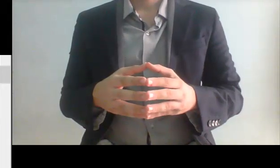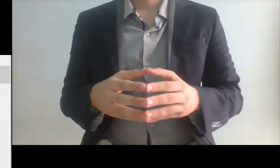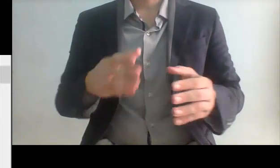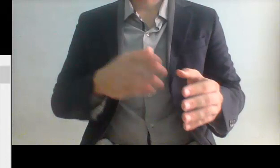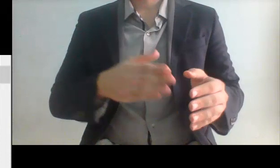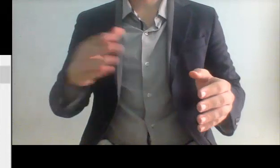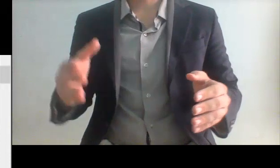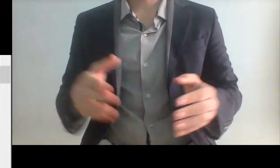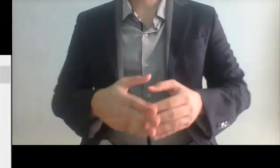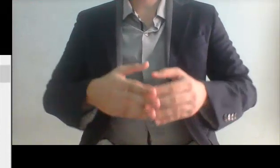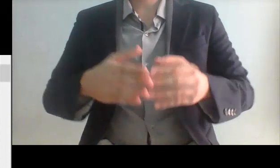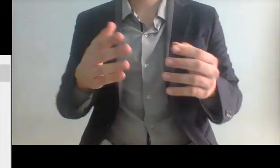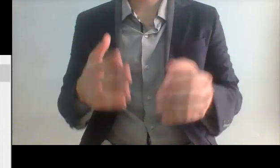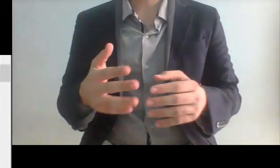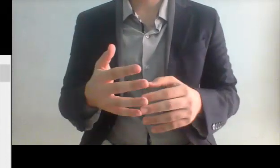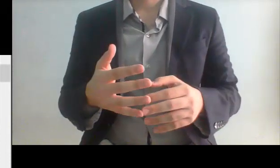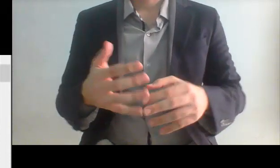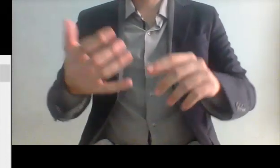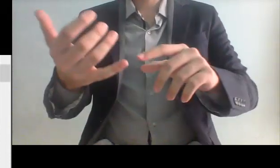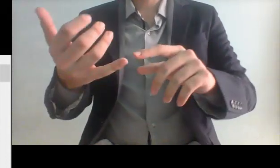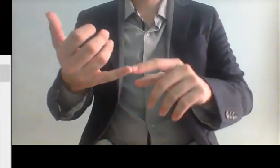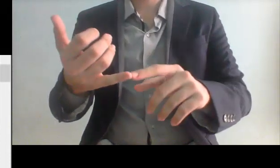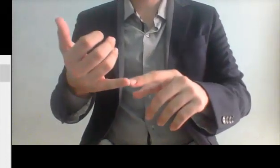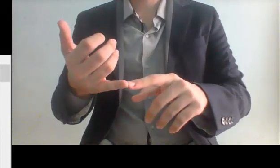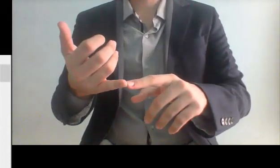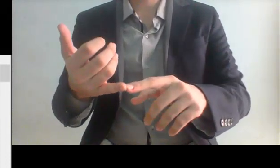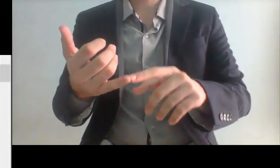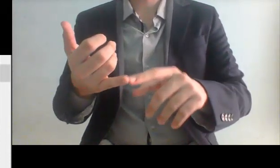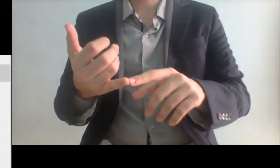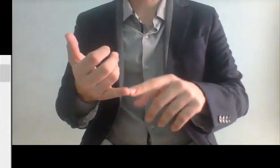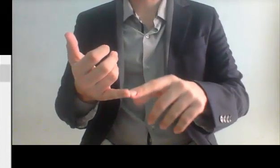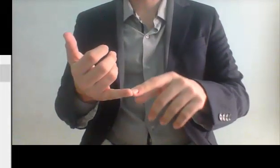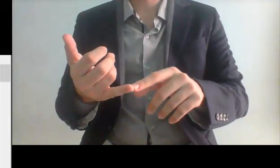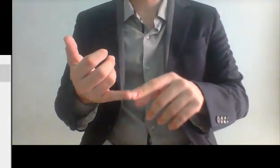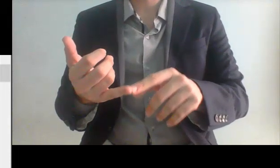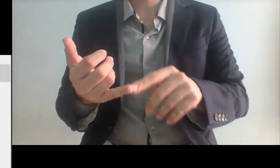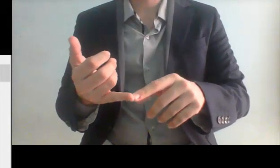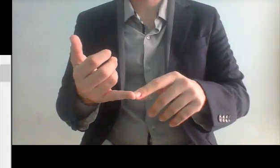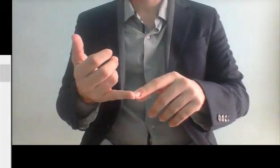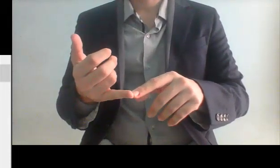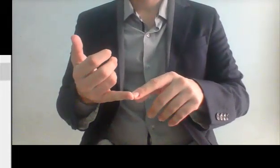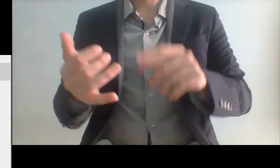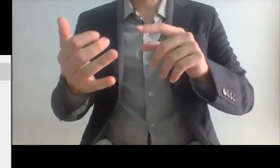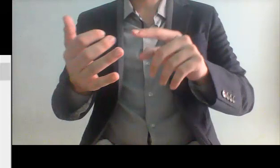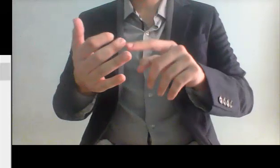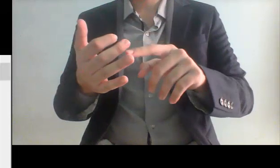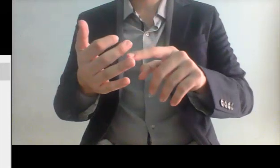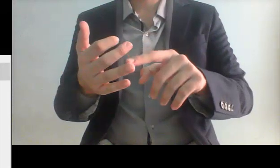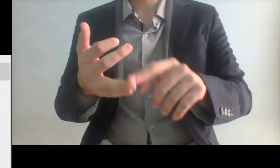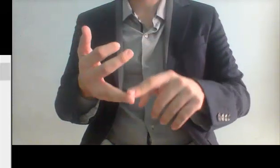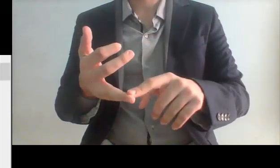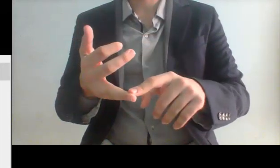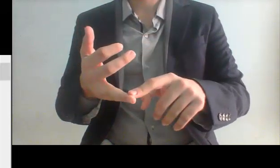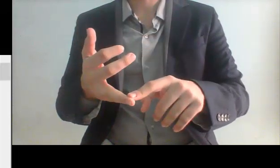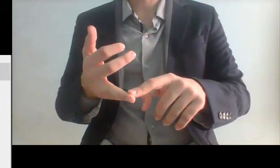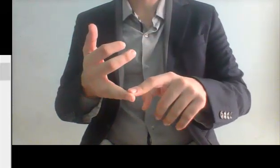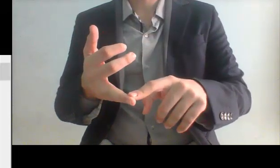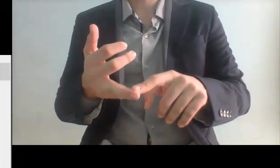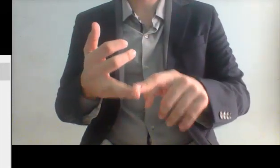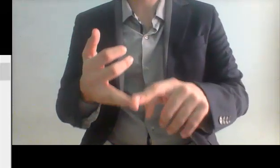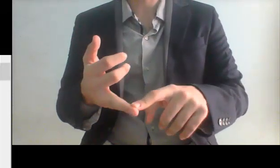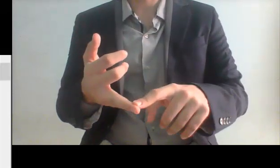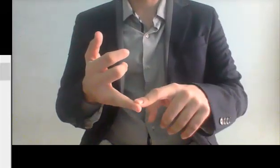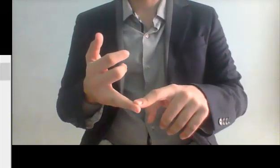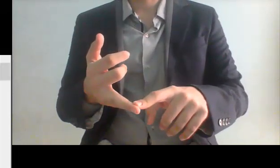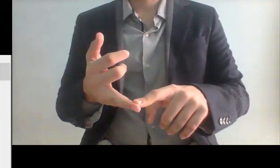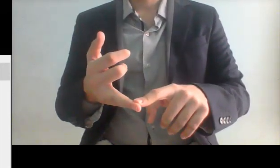durante décadas no hicieron nada ellos no tuvieron un problema tan grave como el tema del COVID ellos no tuvieron problemas tan graves como